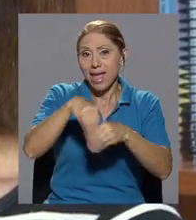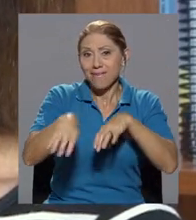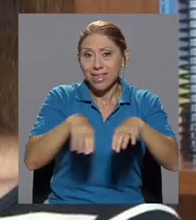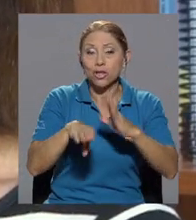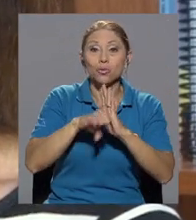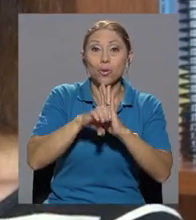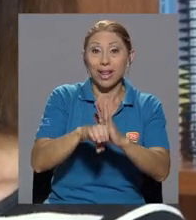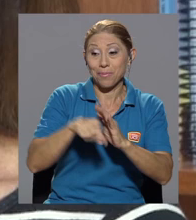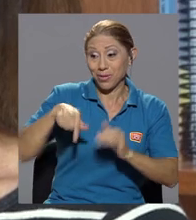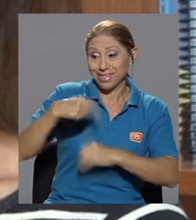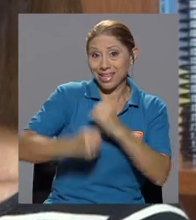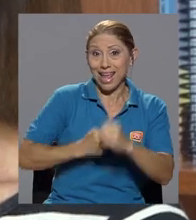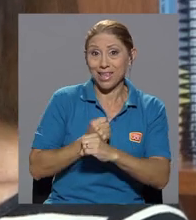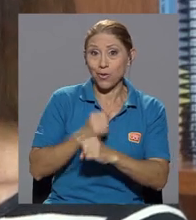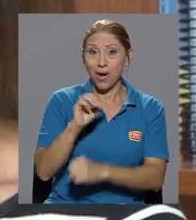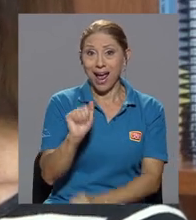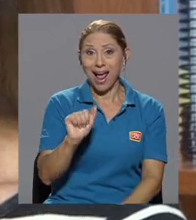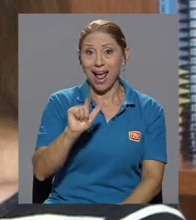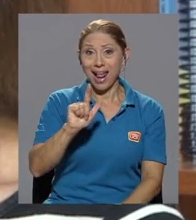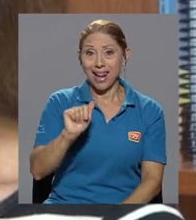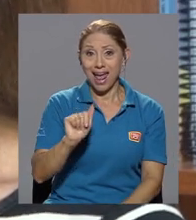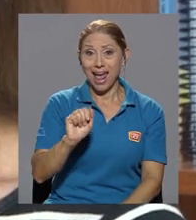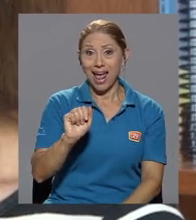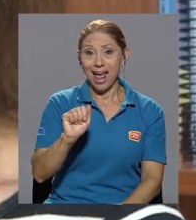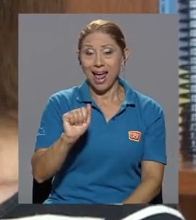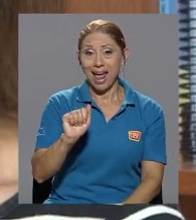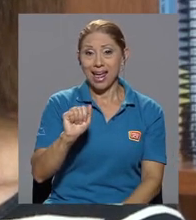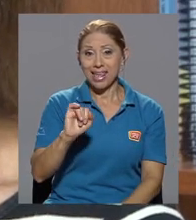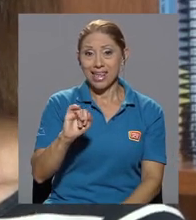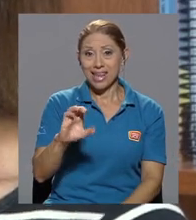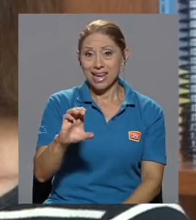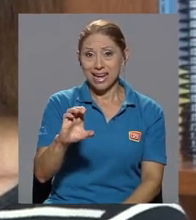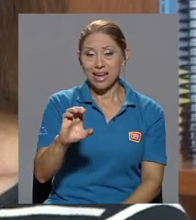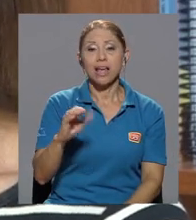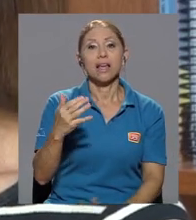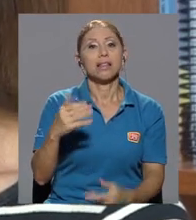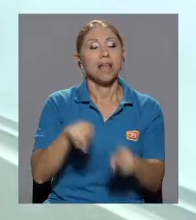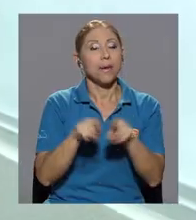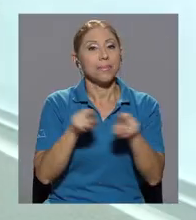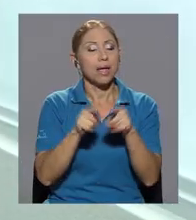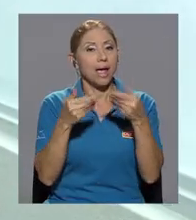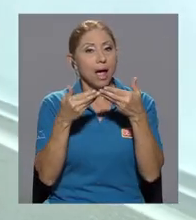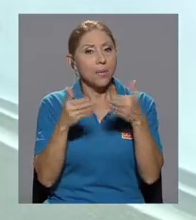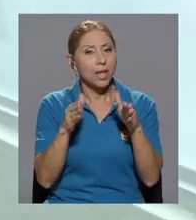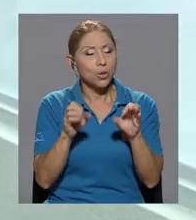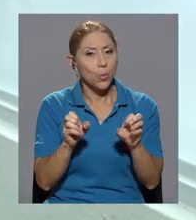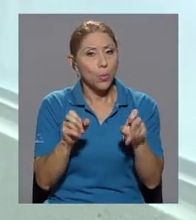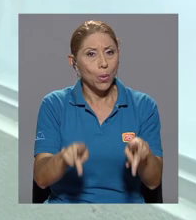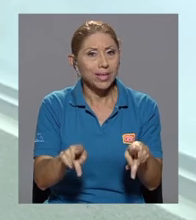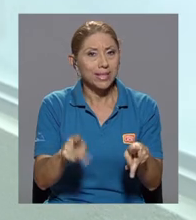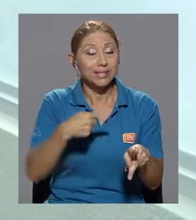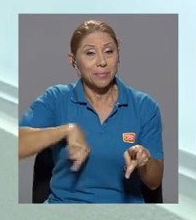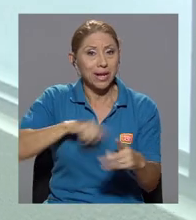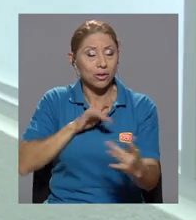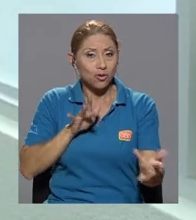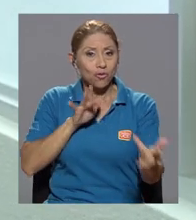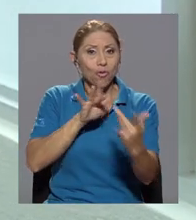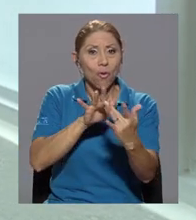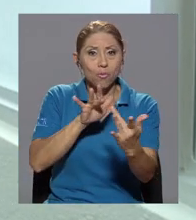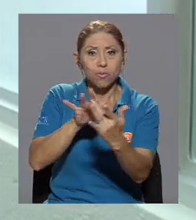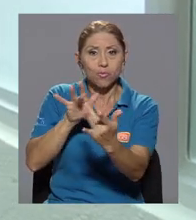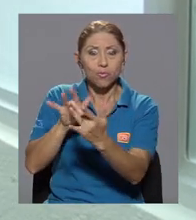Rica en el 2018, que nos está abriendo las puertas todavía ahora para tener vínculos con organismos internacionales